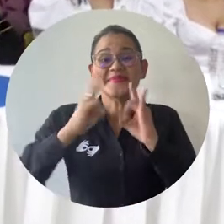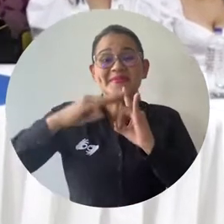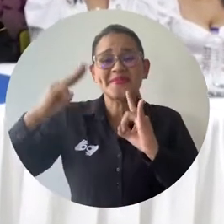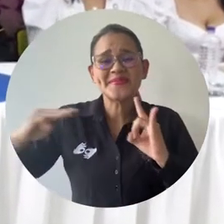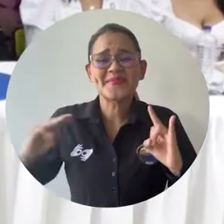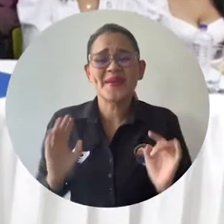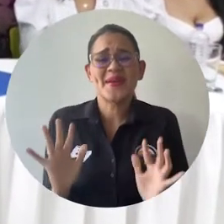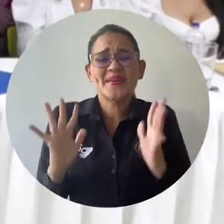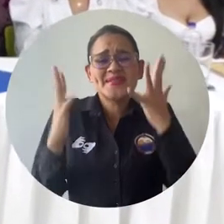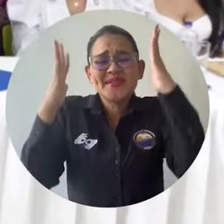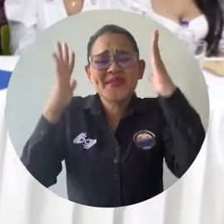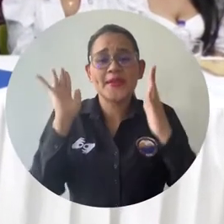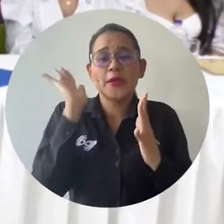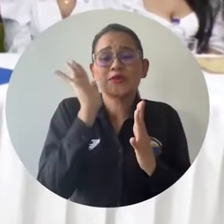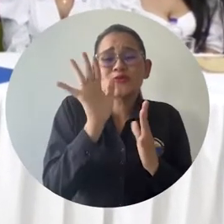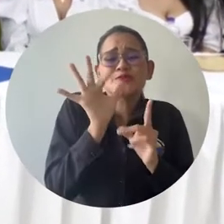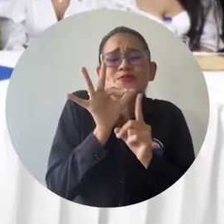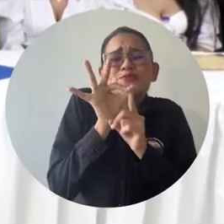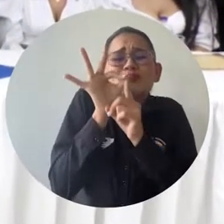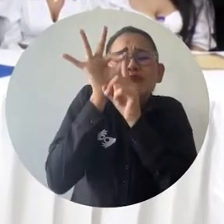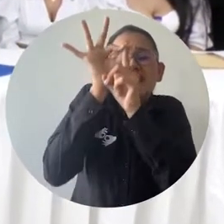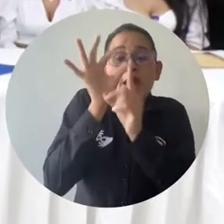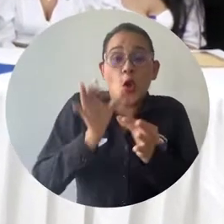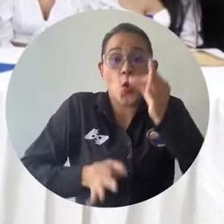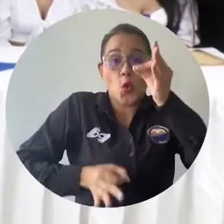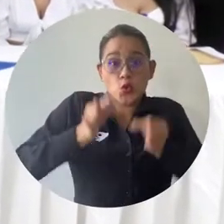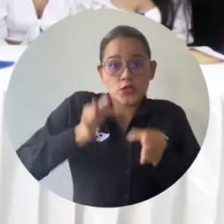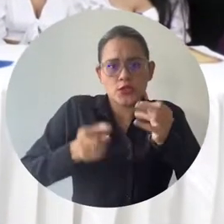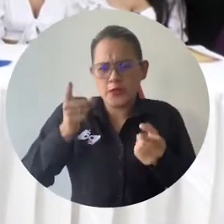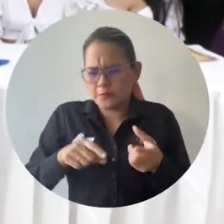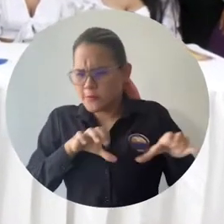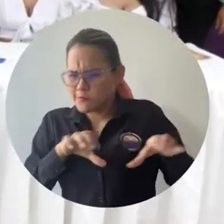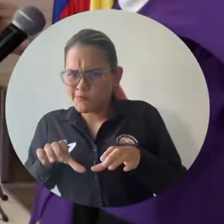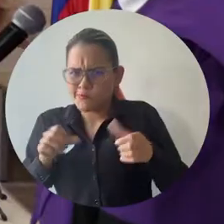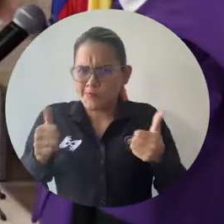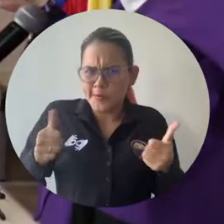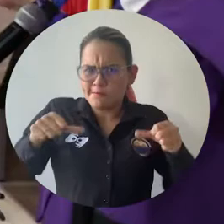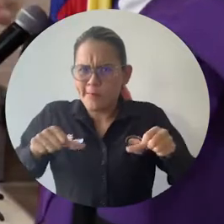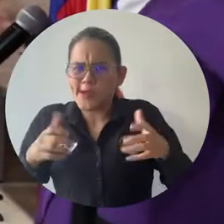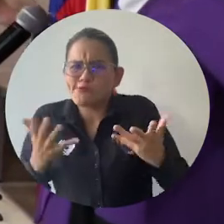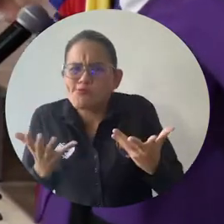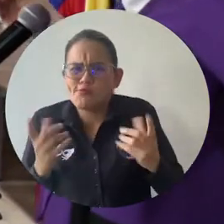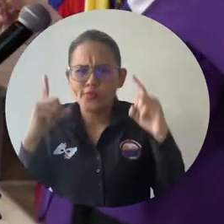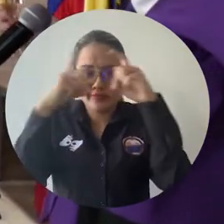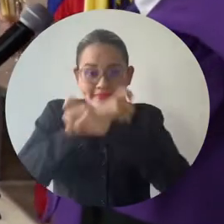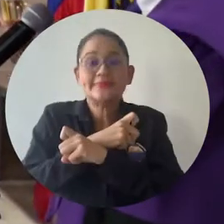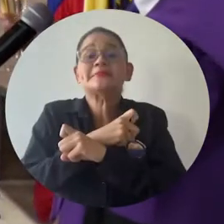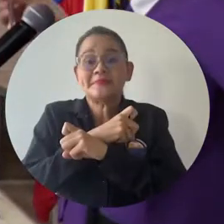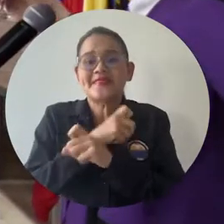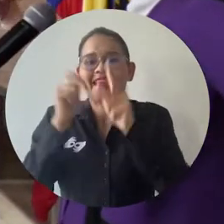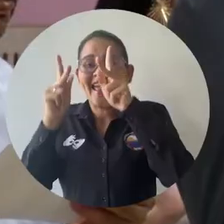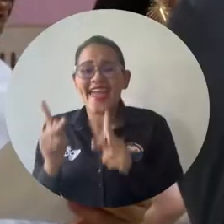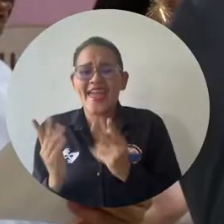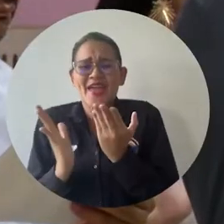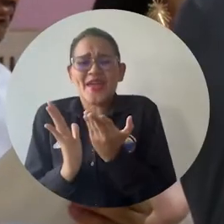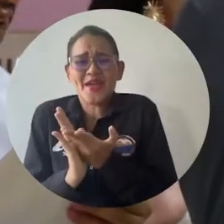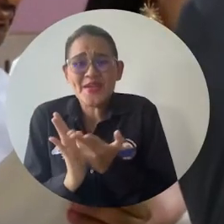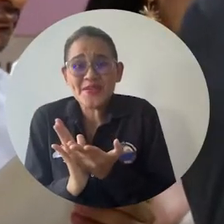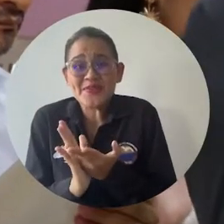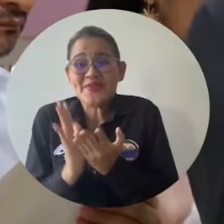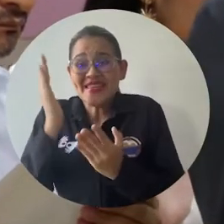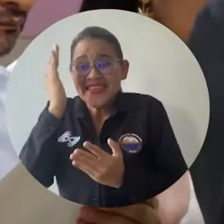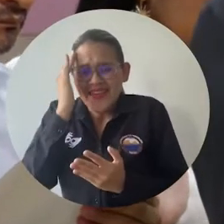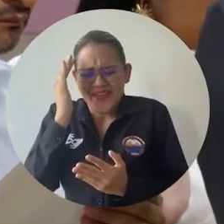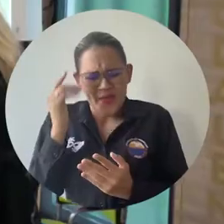La Universidad del Magdalena realizó la Ceremonia de la Justicia y la Prudencia, donde estudiantes del Programa de Derecho hicieron una